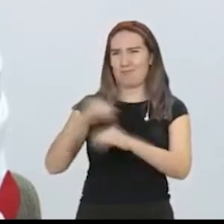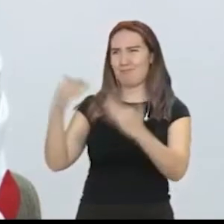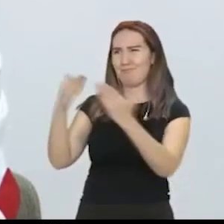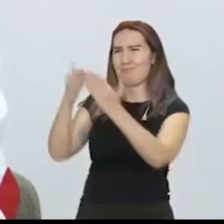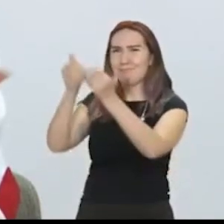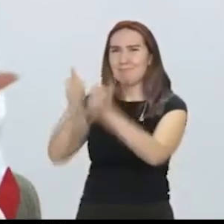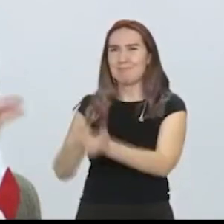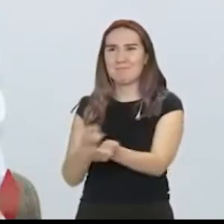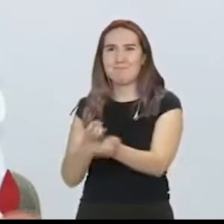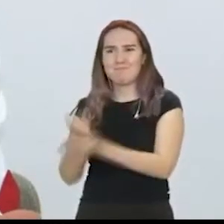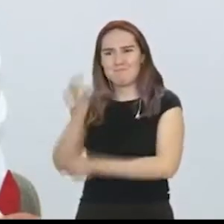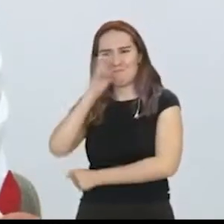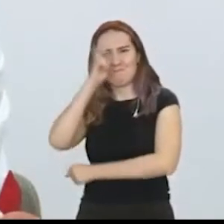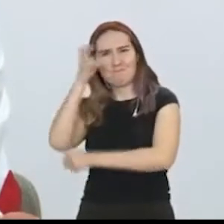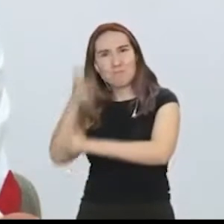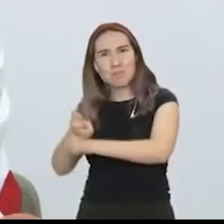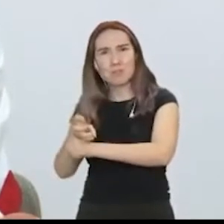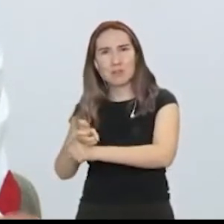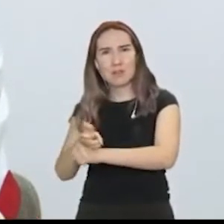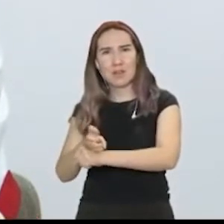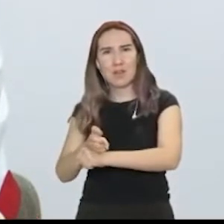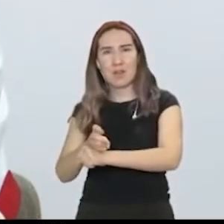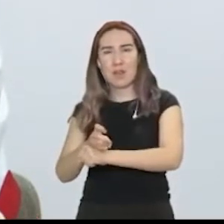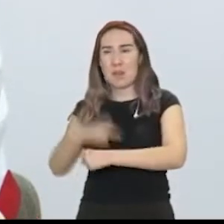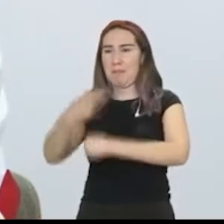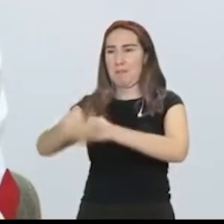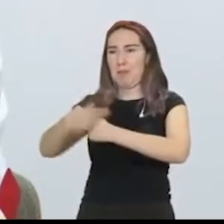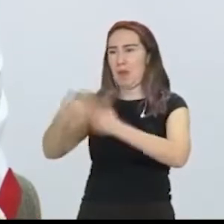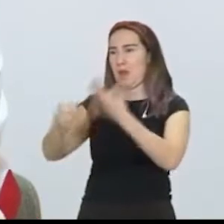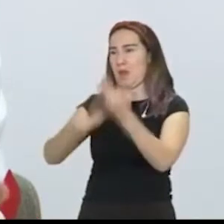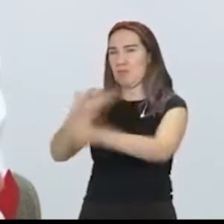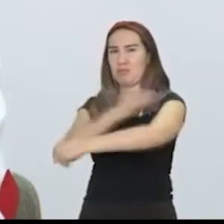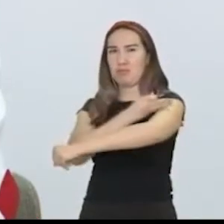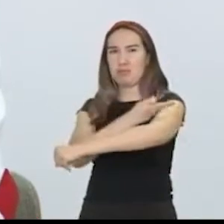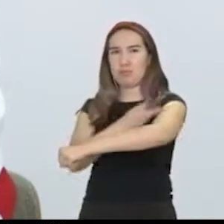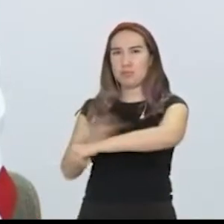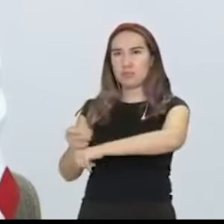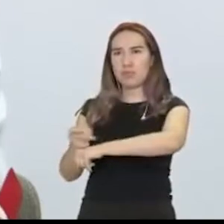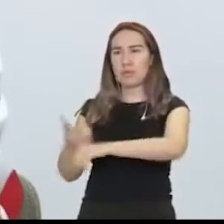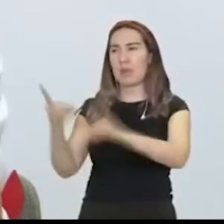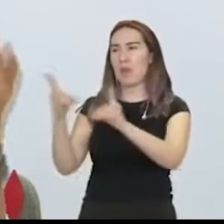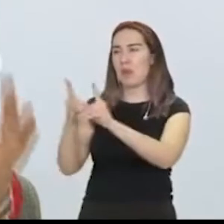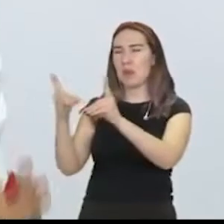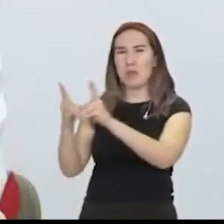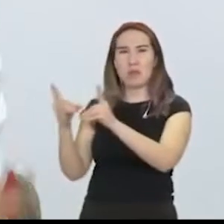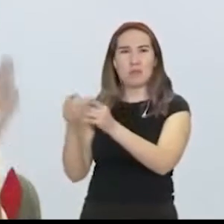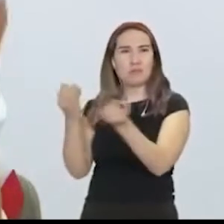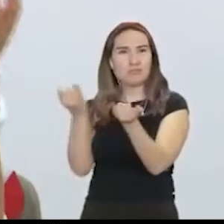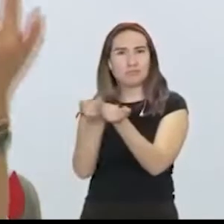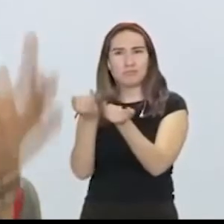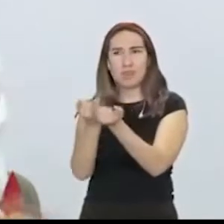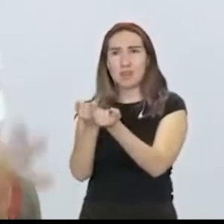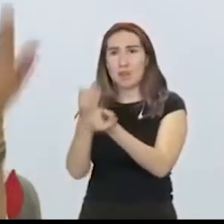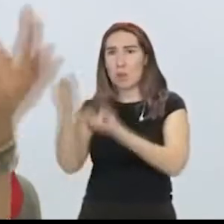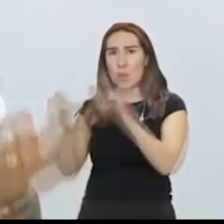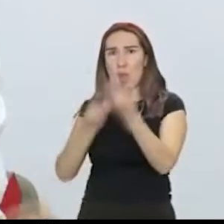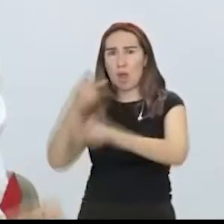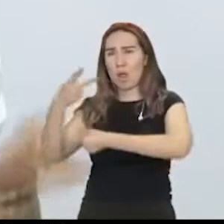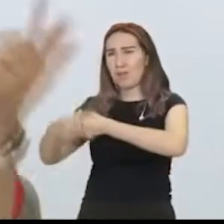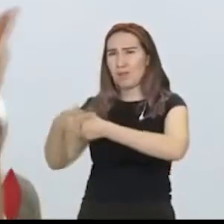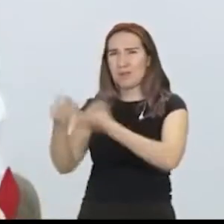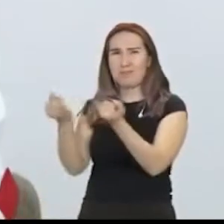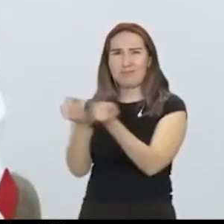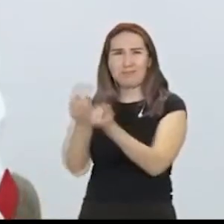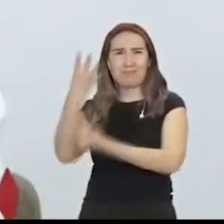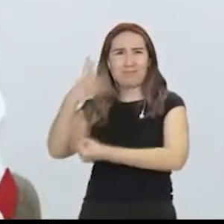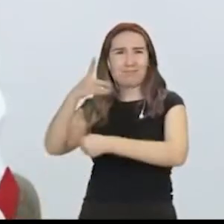domicilio, vas a poner en riesgo a todos tus familiares, que también van a ser tus contactos y que también van a estar aislados de manera estricta, 14